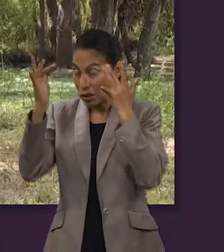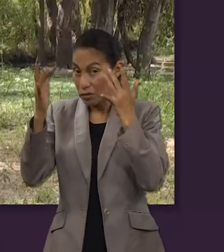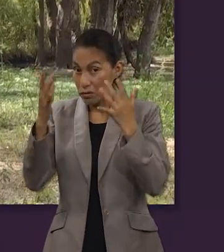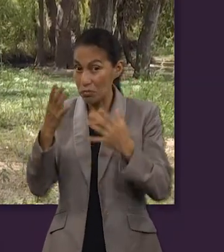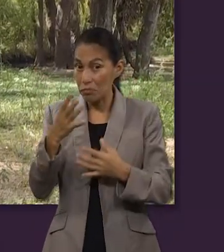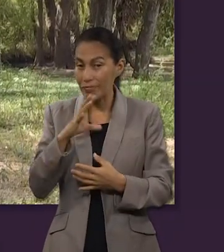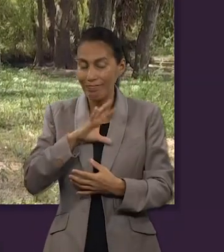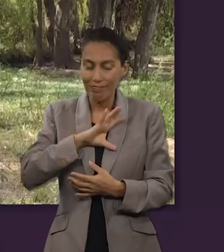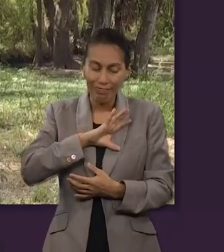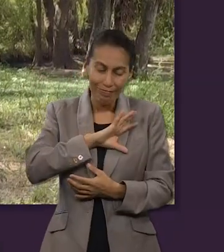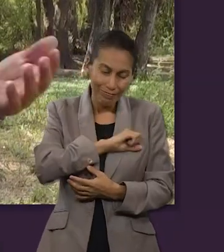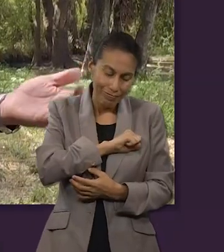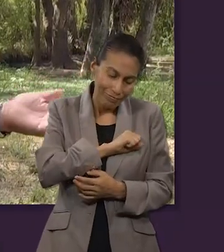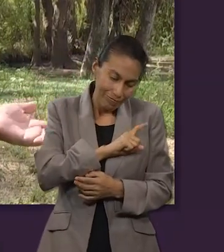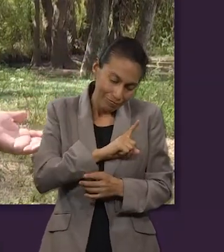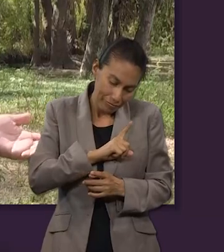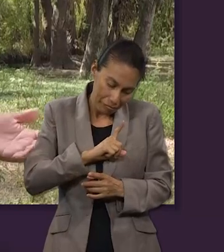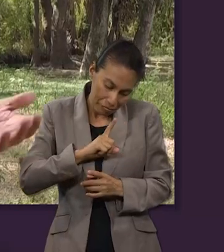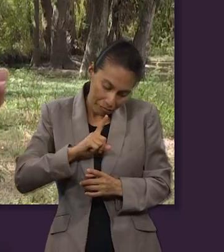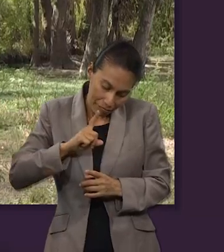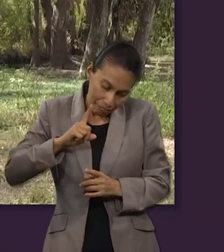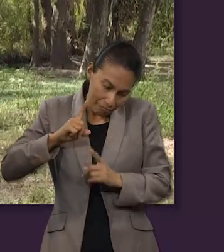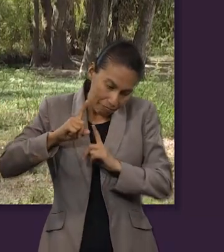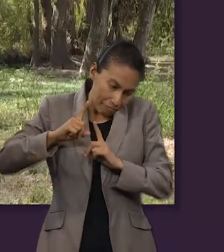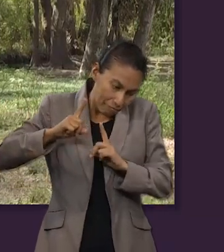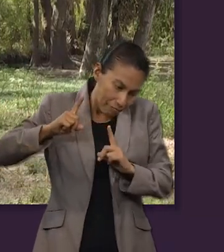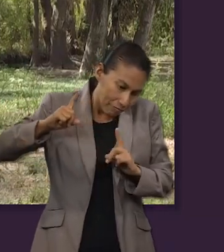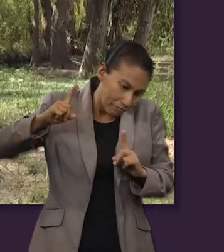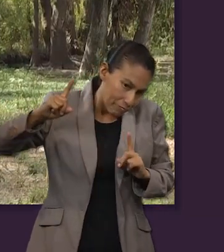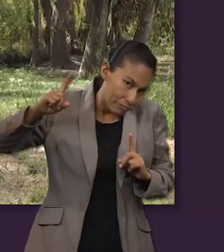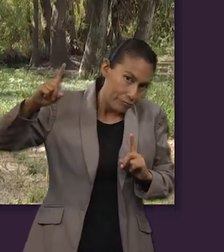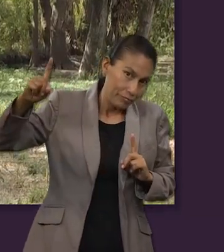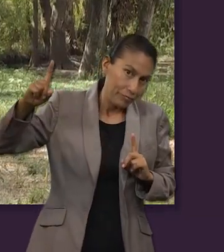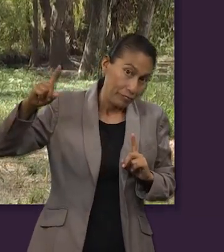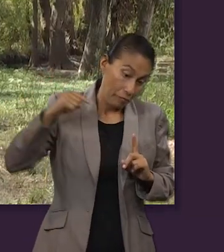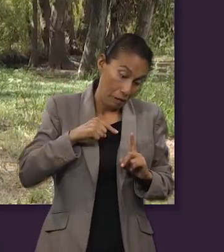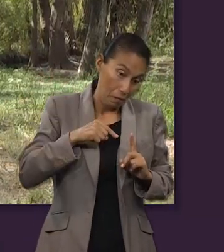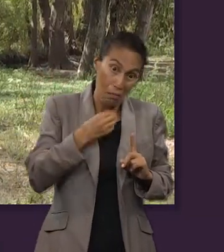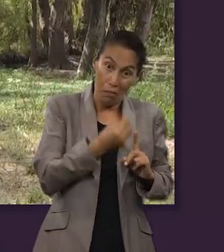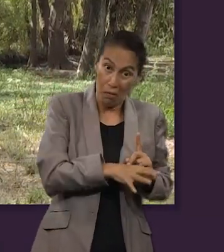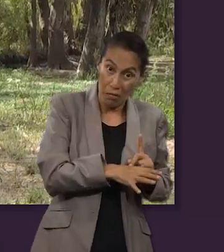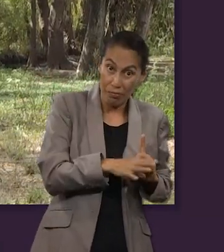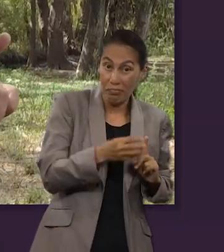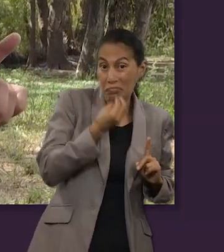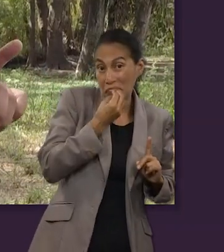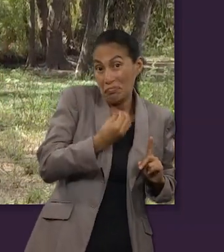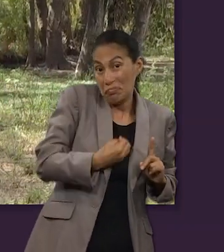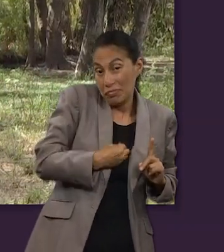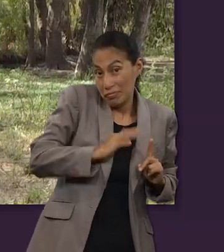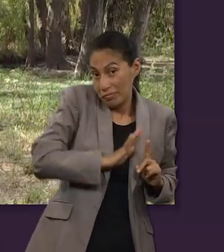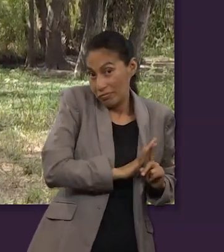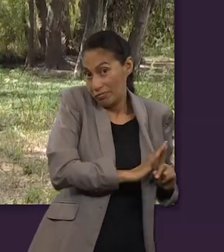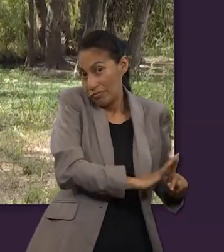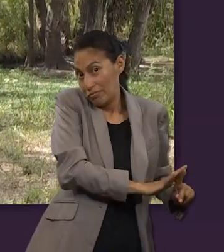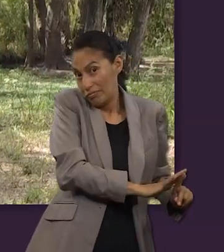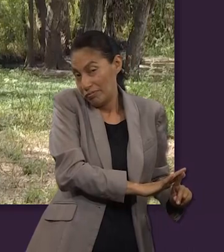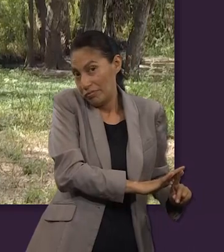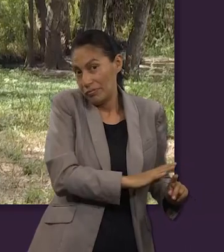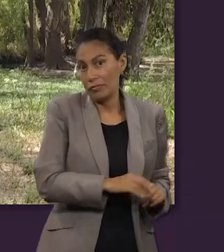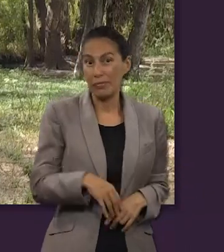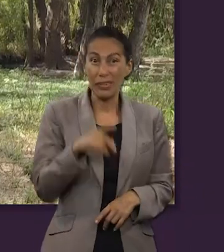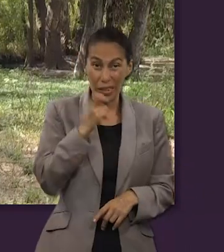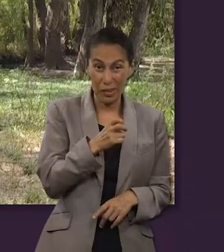no puede, no siempre habrá de quedar entristecido del Espíritu de Dios, si se le contrista algo más, se apartará y al final dice